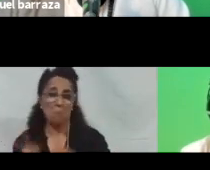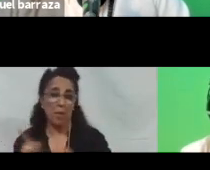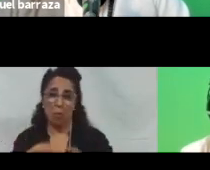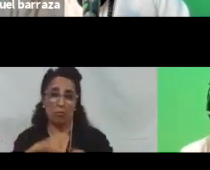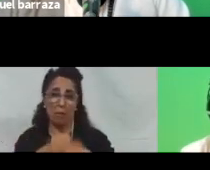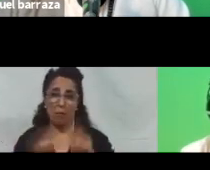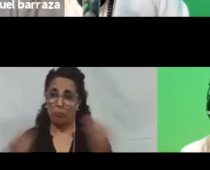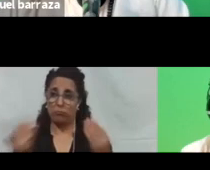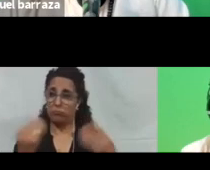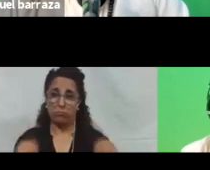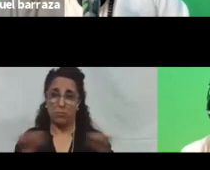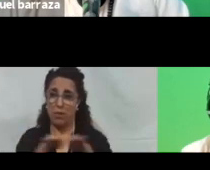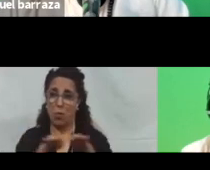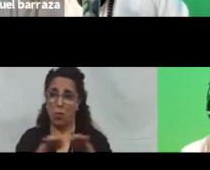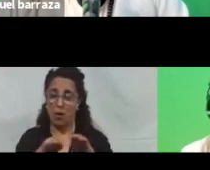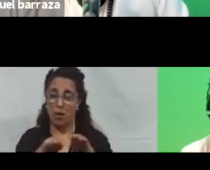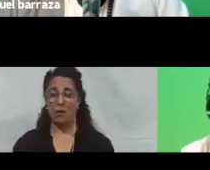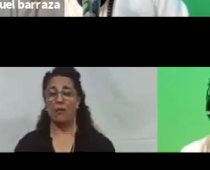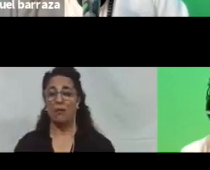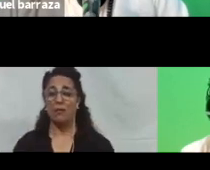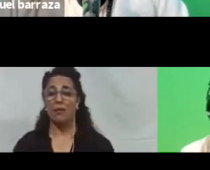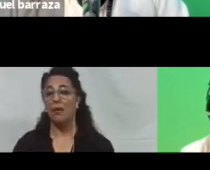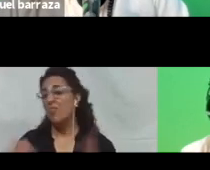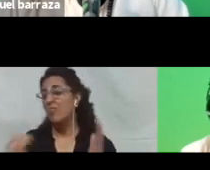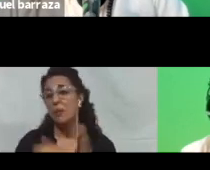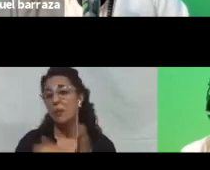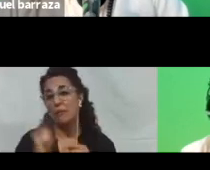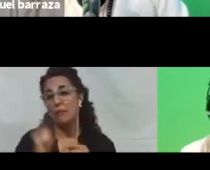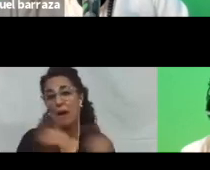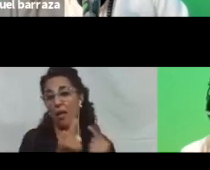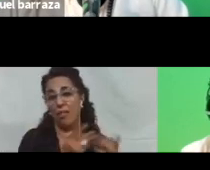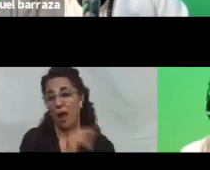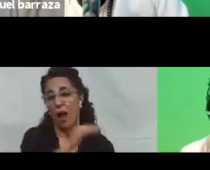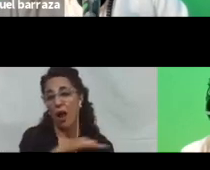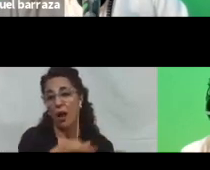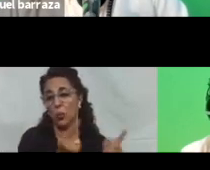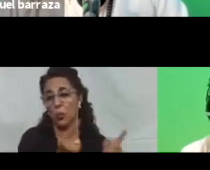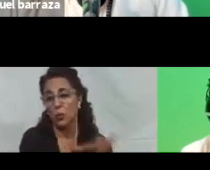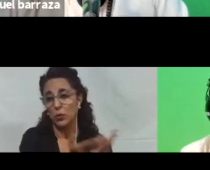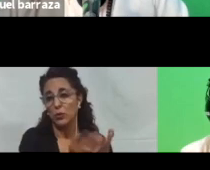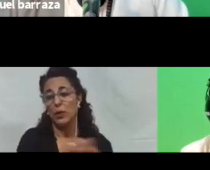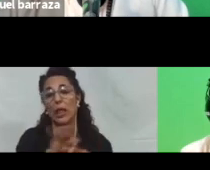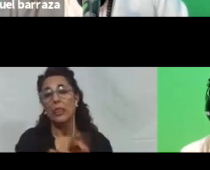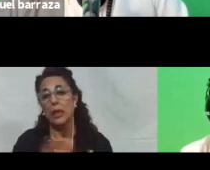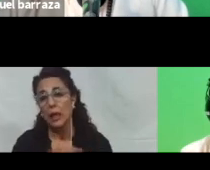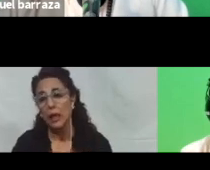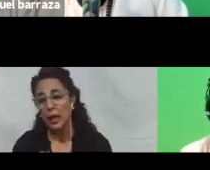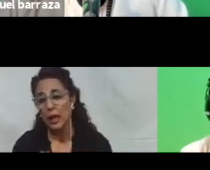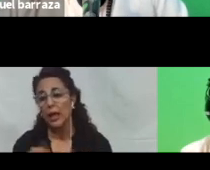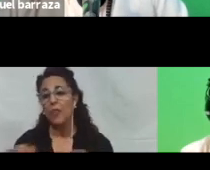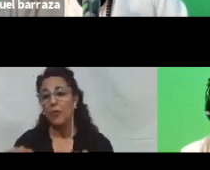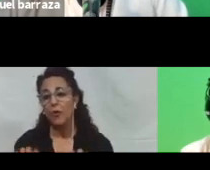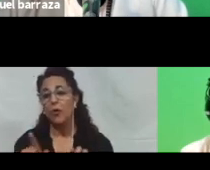el tiempo y la necesidad de cada alumno. Eso hay que tener muy en cuenta. Lo mismo es todo el teclado, si utiliza algún tipo de